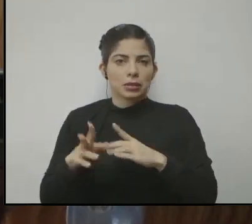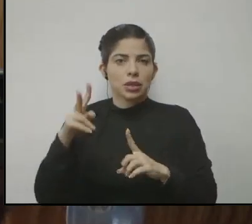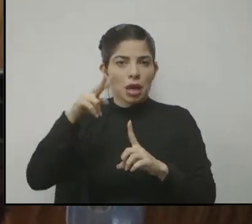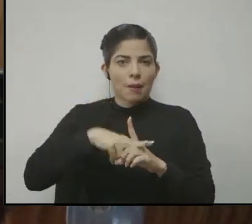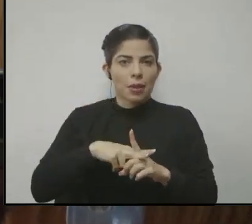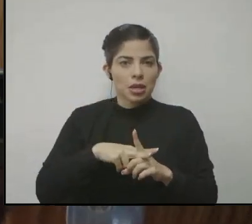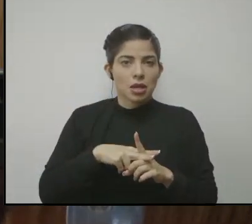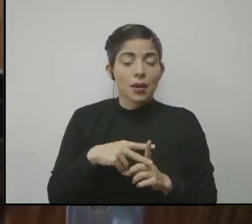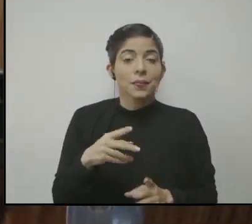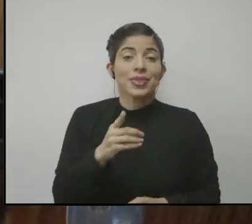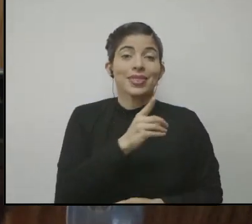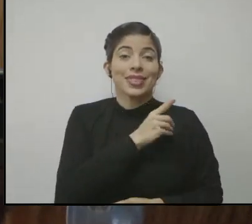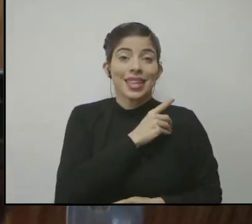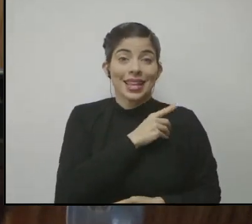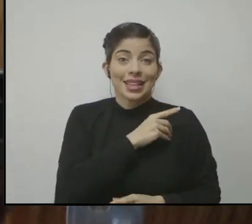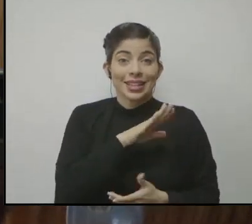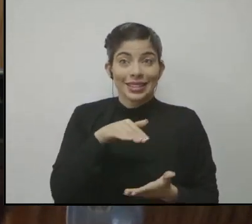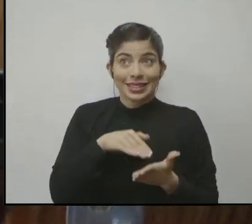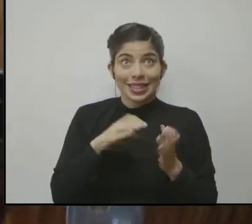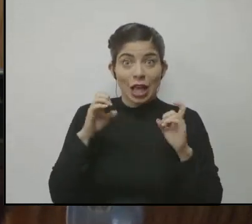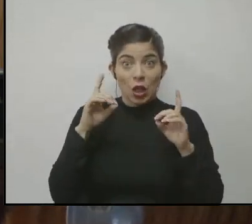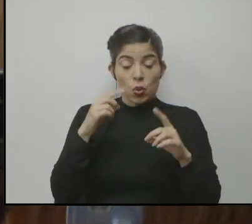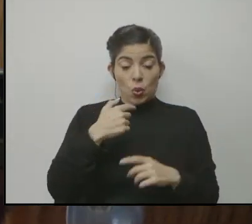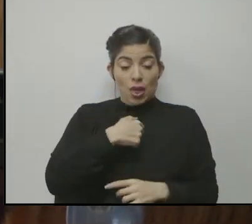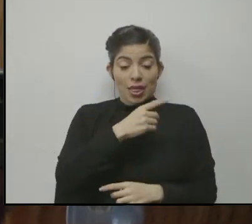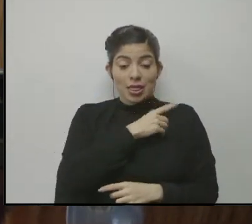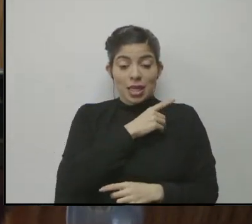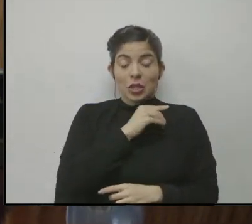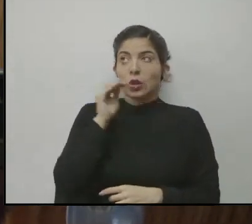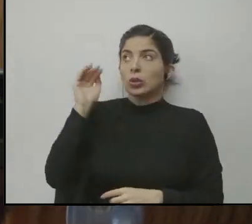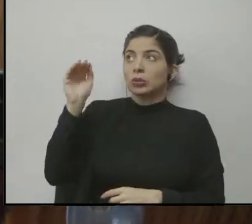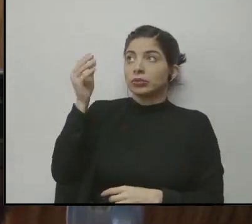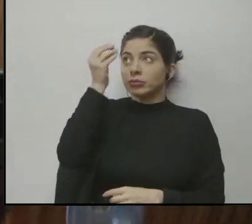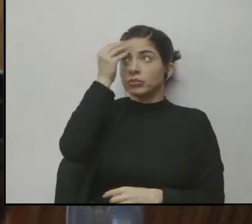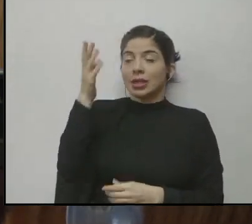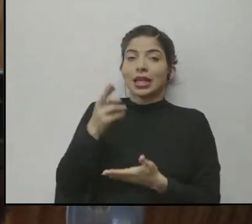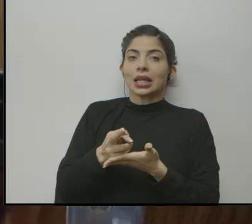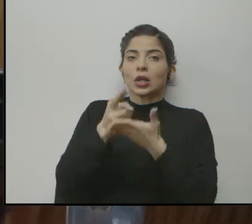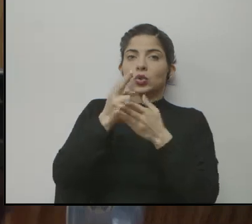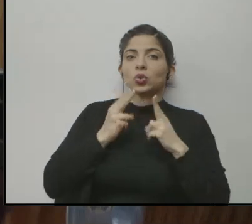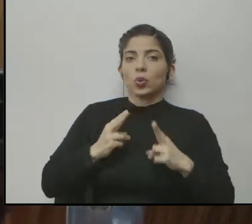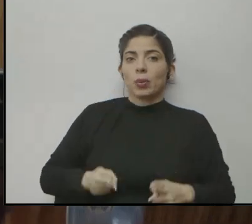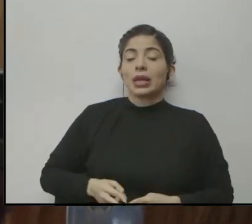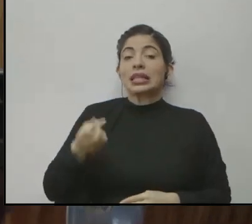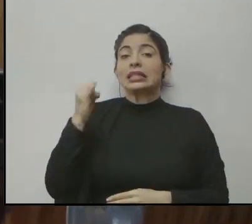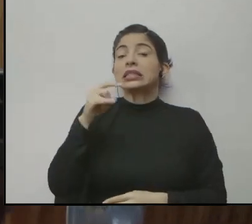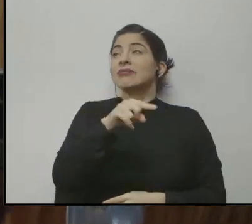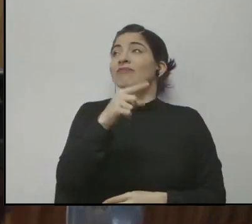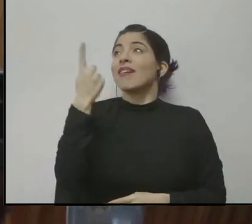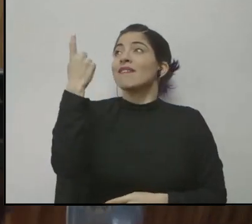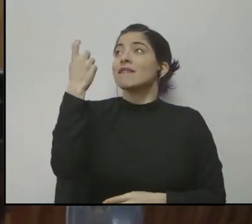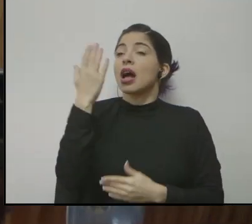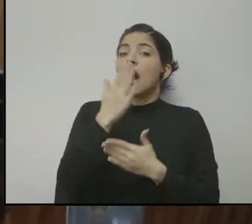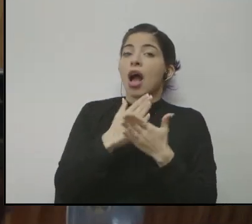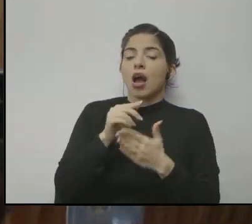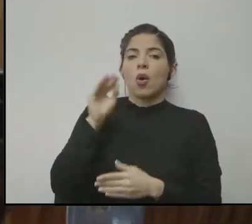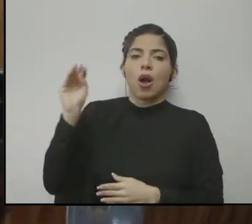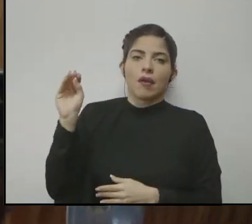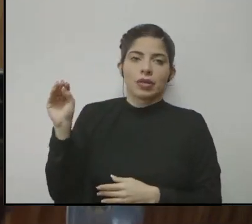En ese sentido, el director del Centro Educativo les hace el reporte a recursos humanos cuando hace falta un servicio educativo.